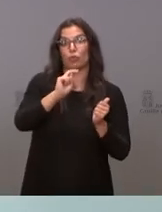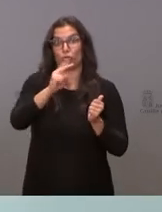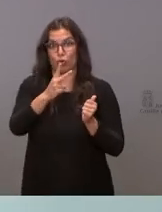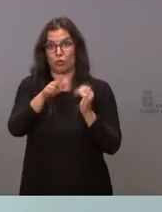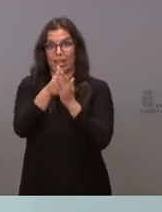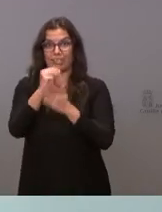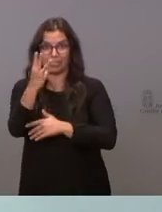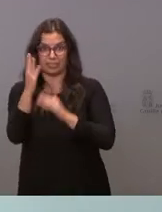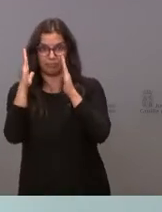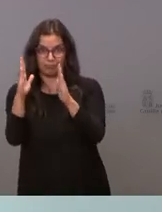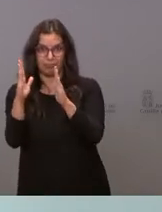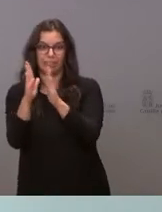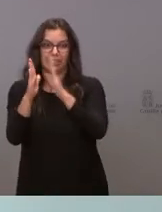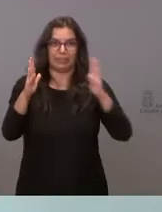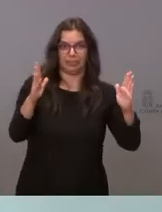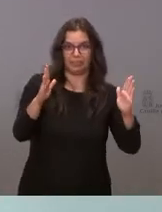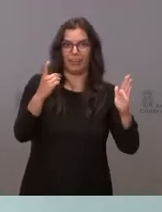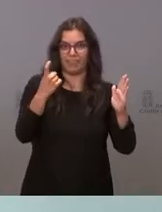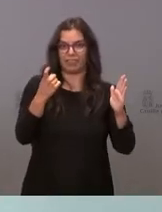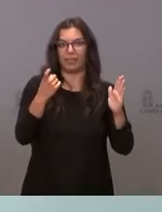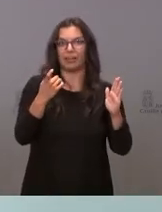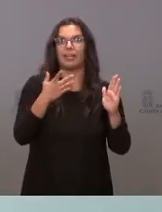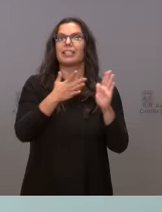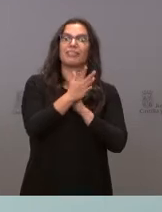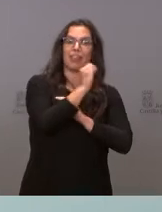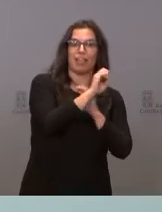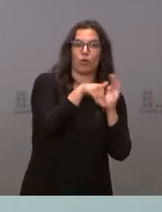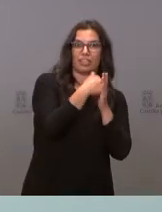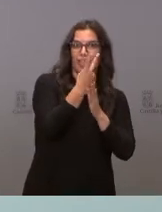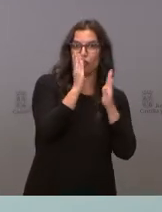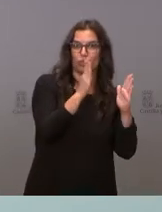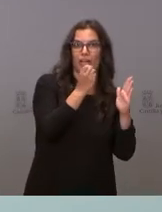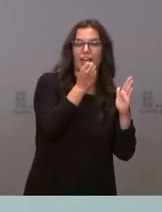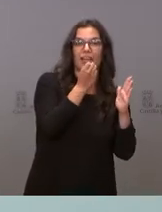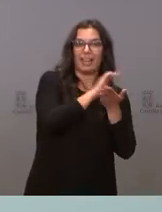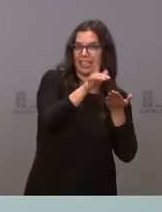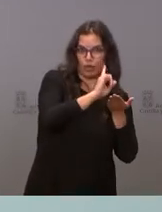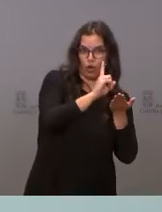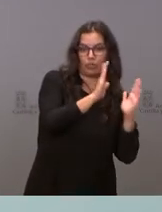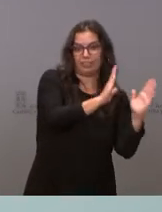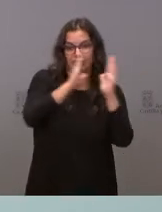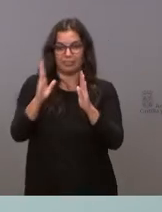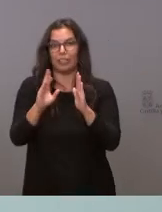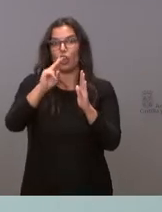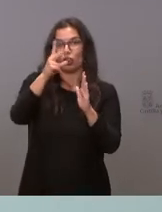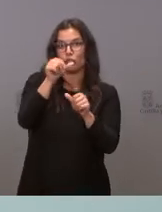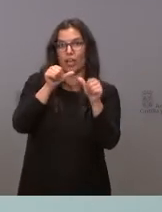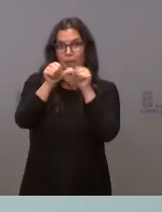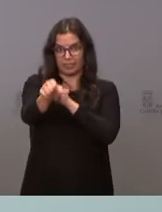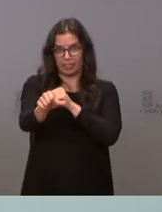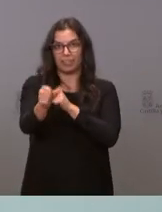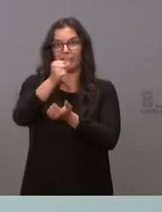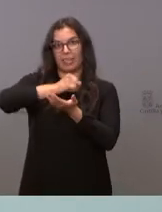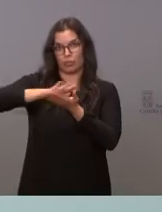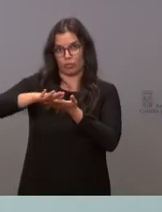de dos años. No que sea de cero a dos años, sino que vamos a empezar con los niños que cumplen dos años